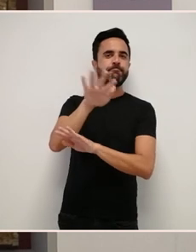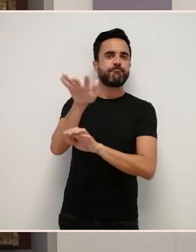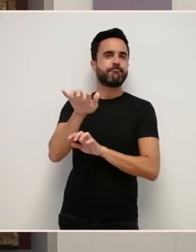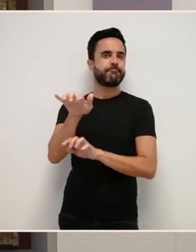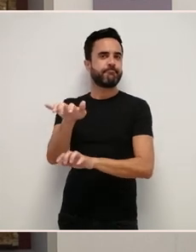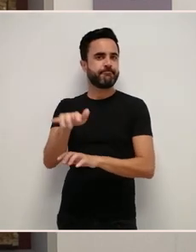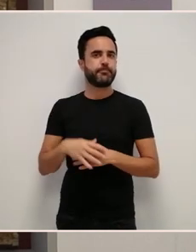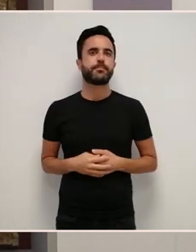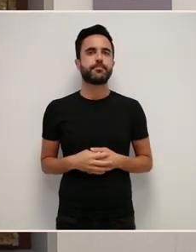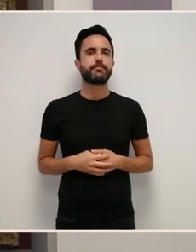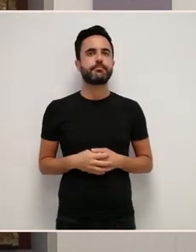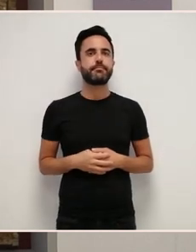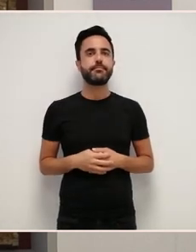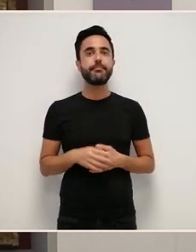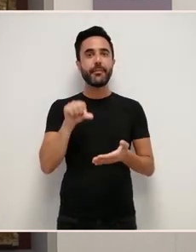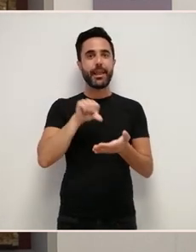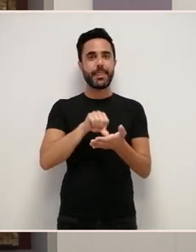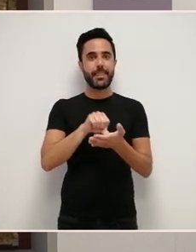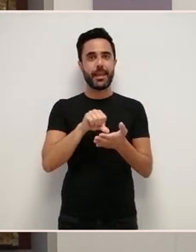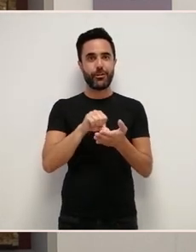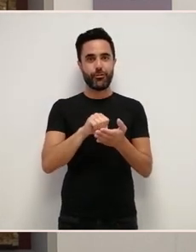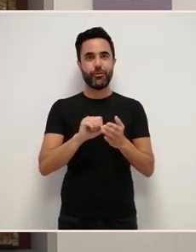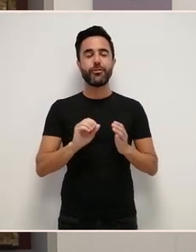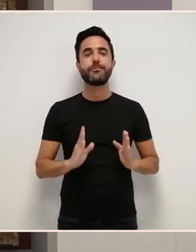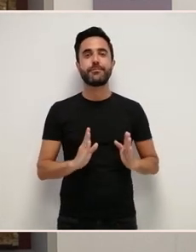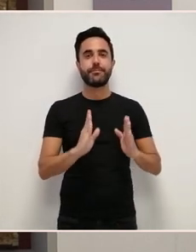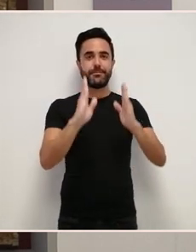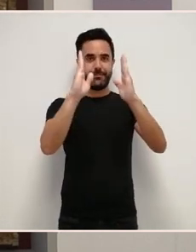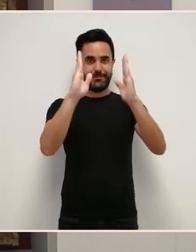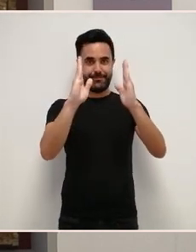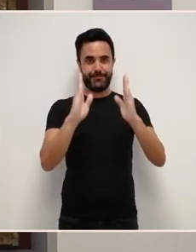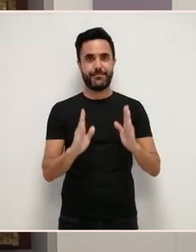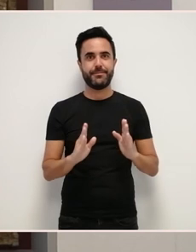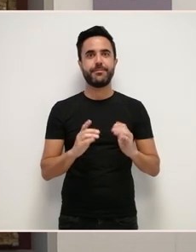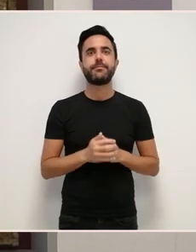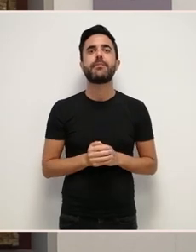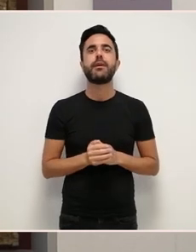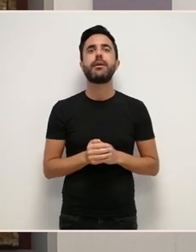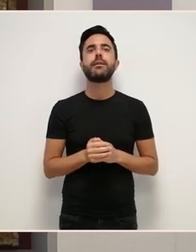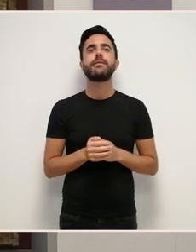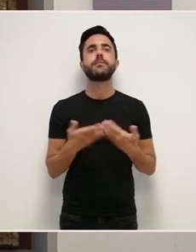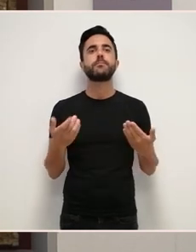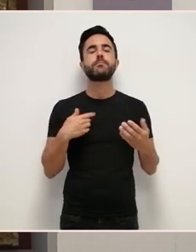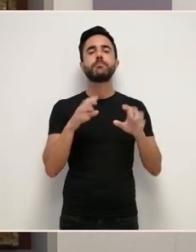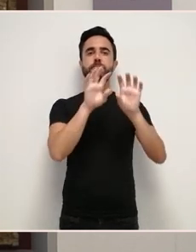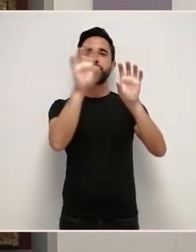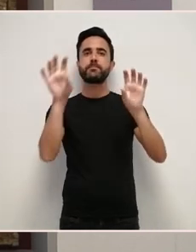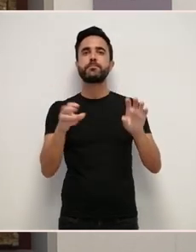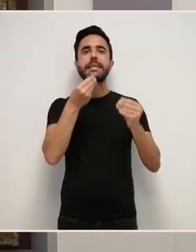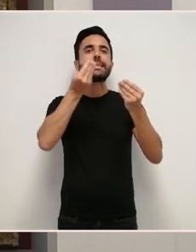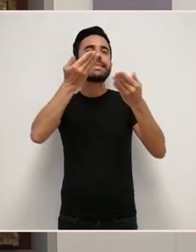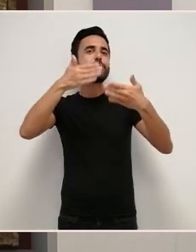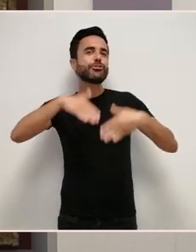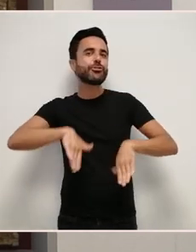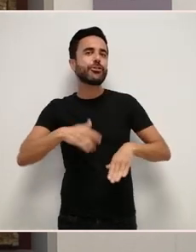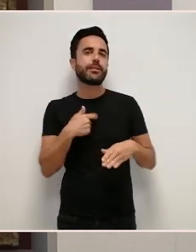E xa nas tres vías do centro foi onde se situaron unha serie de relevos historiados Que neste caso presentan